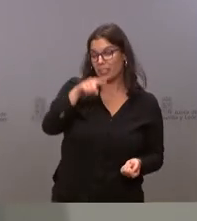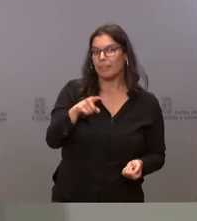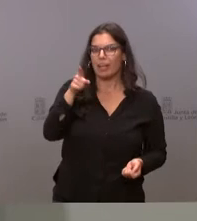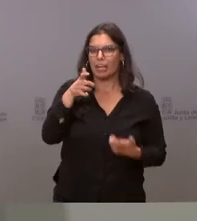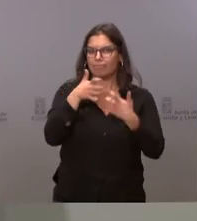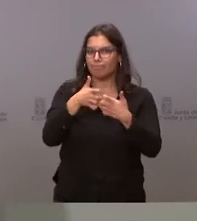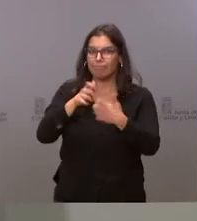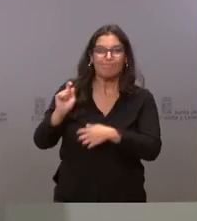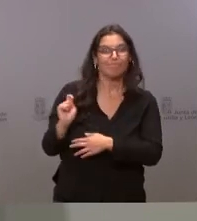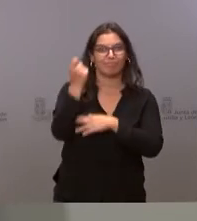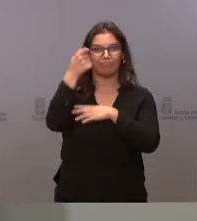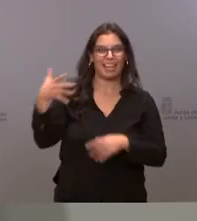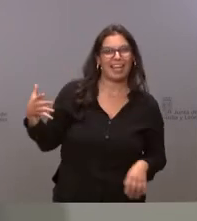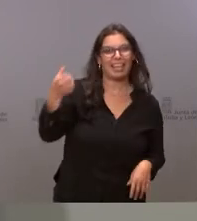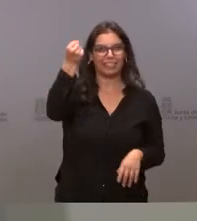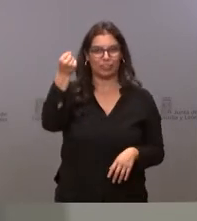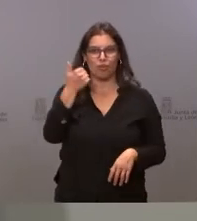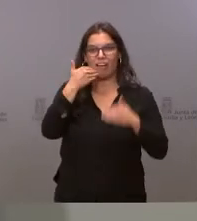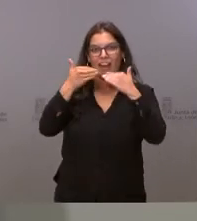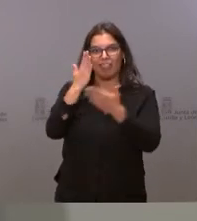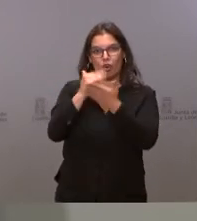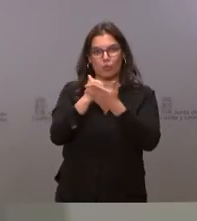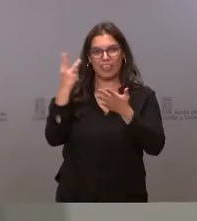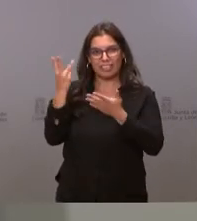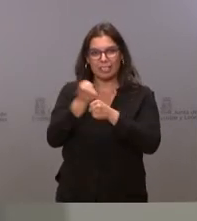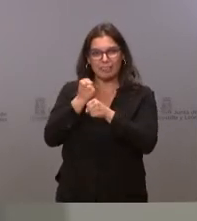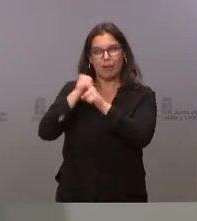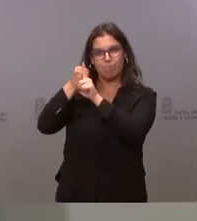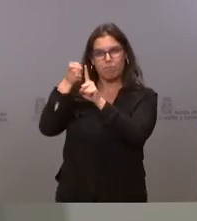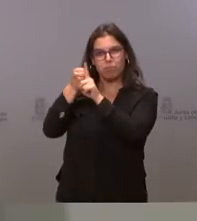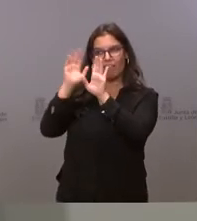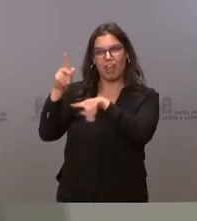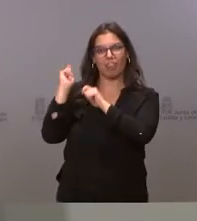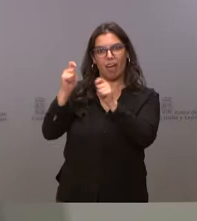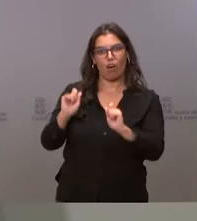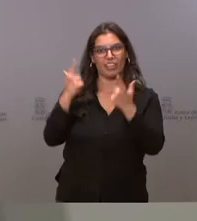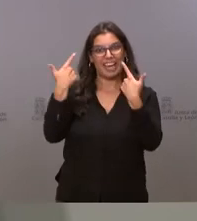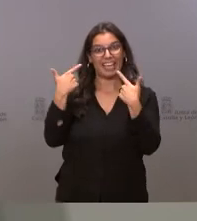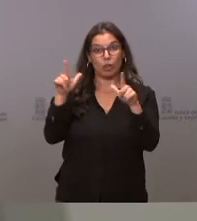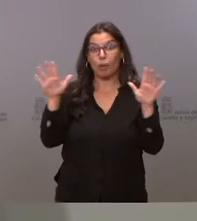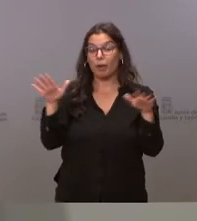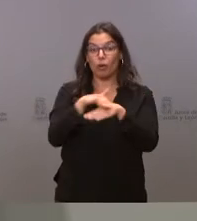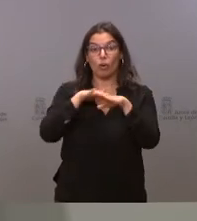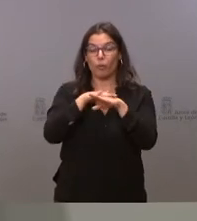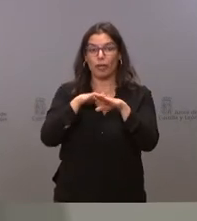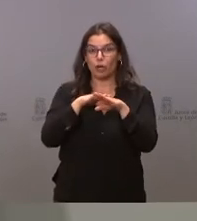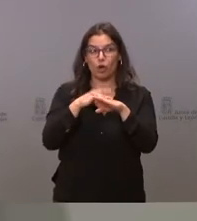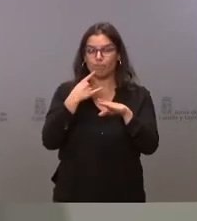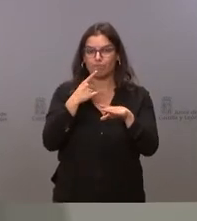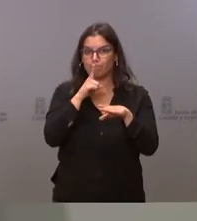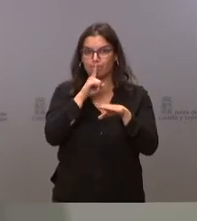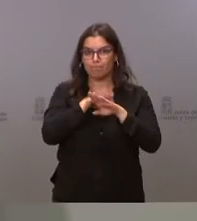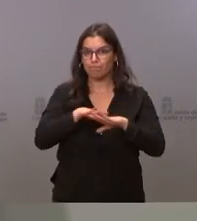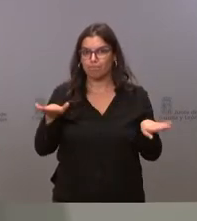de los logros de la acción conjunta de estas tres comunidades pero sin embargo el Gobierno aún no ha movido ficha y no ha